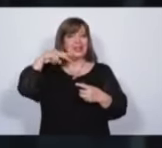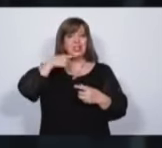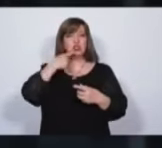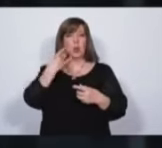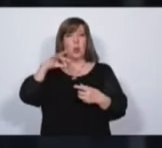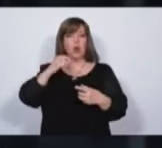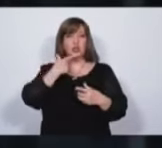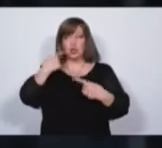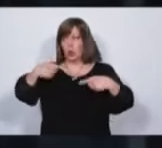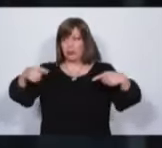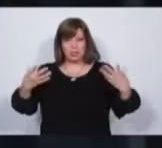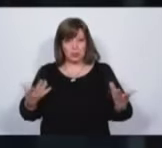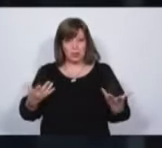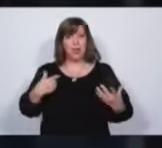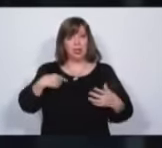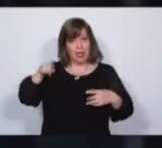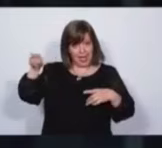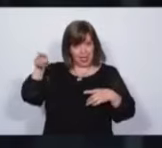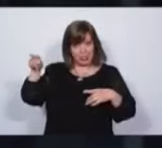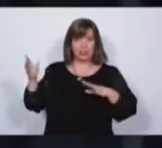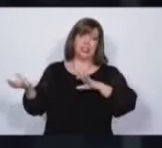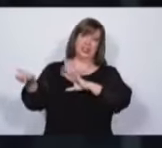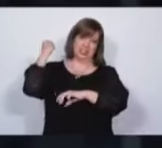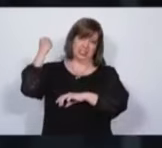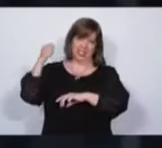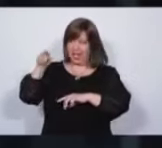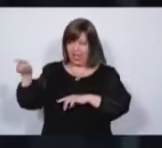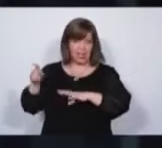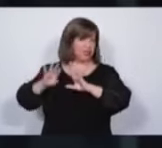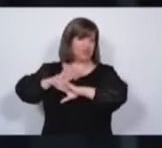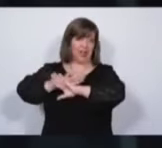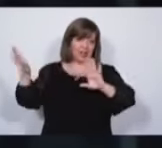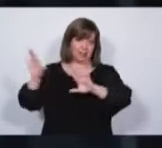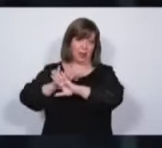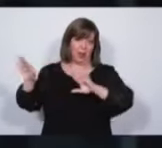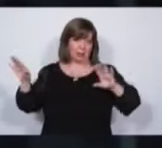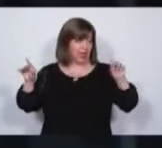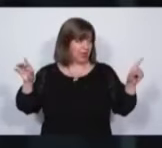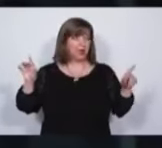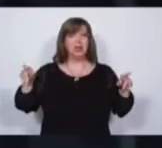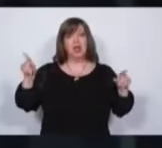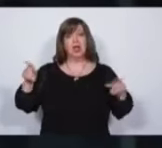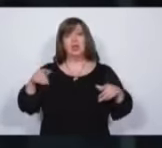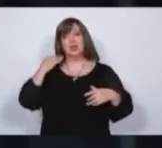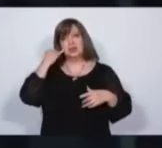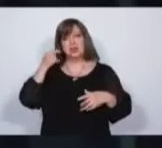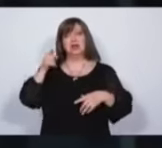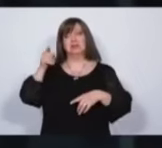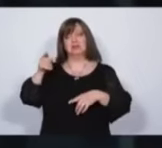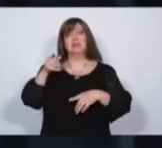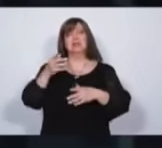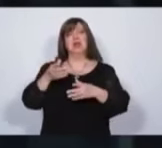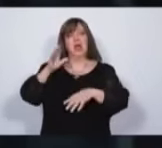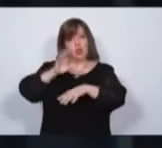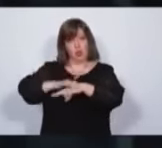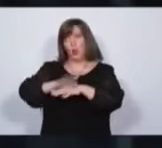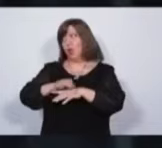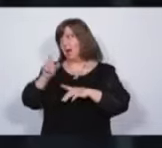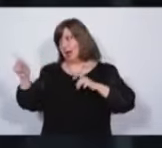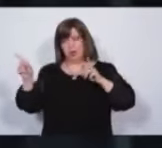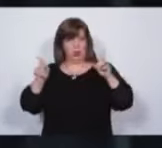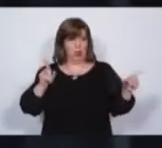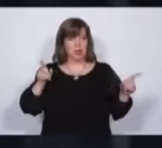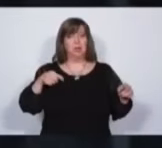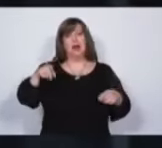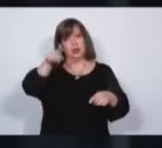que revertir sacándolos a ellos, señores, a ellos. Ellos llevan 30 años currándote. Ellos son los culpables de que vos